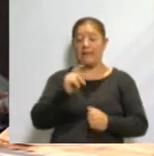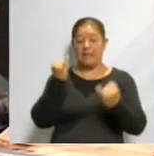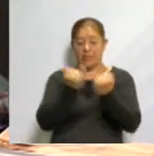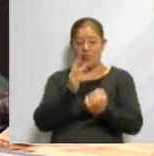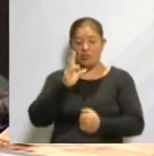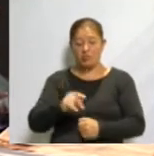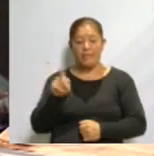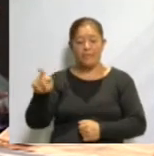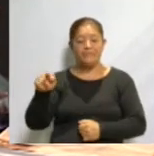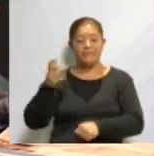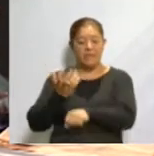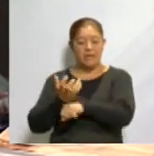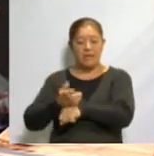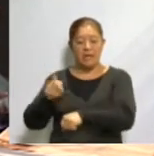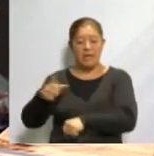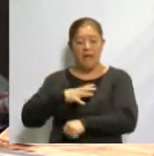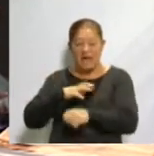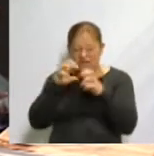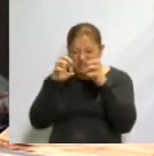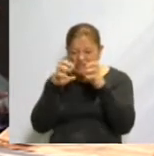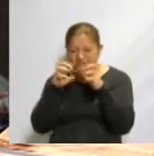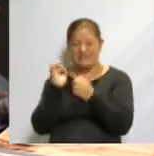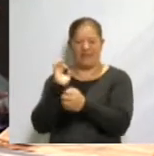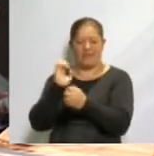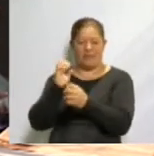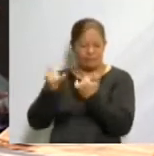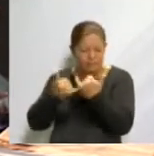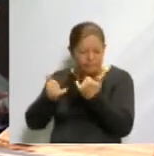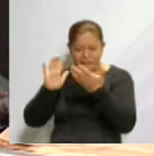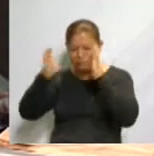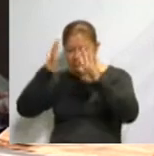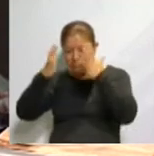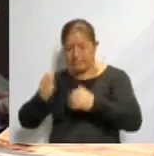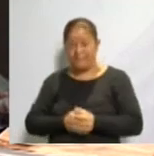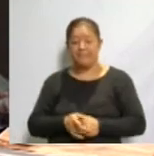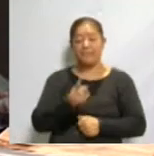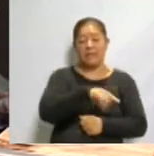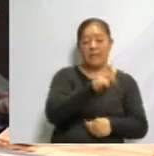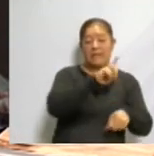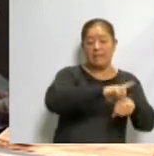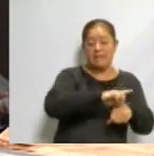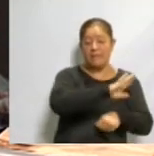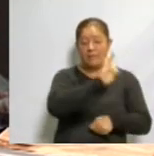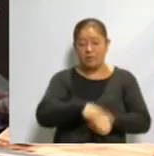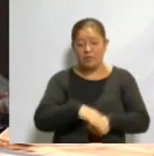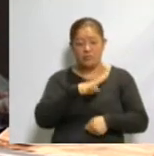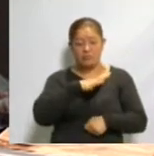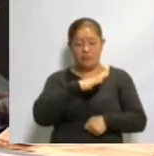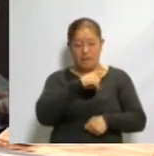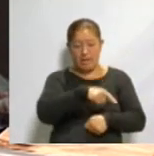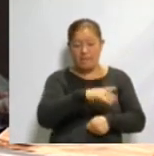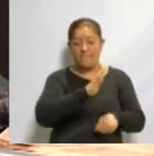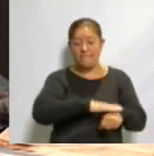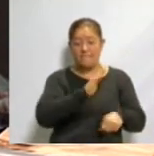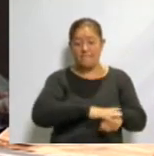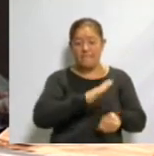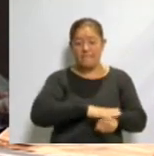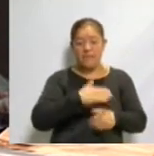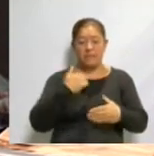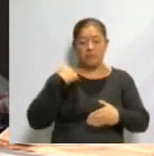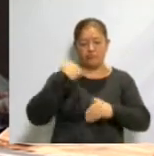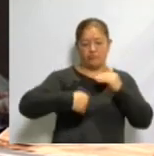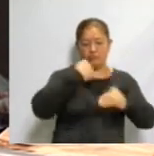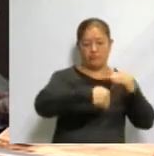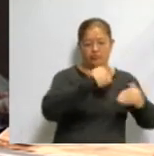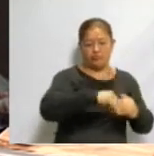seen as the dark night of terror and mischief. On the other hand, the Day of the Dead, it is considered as a series of rituals that keep our